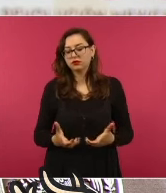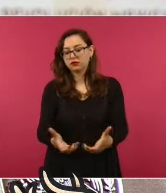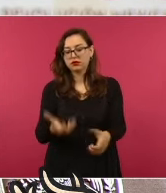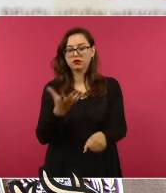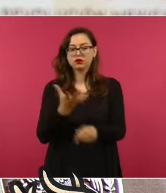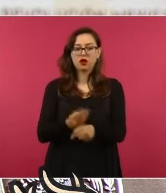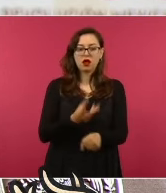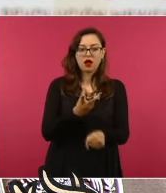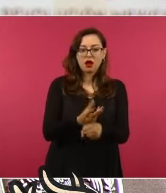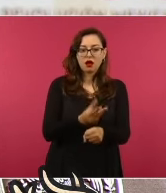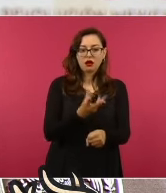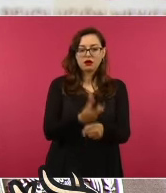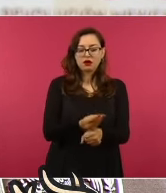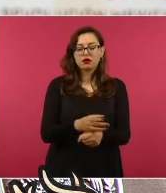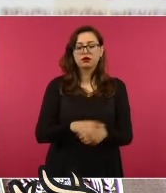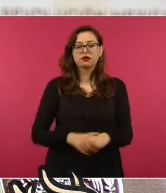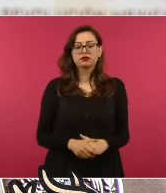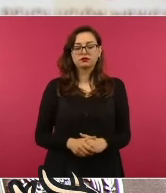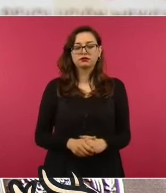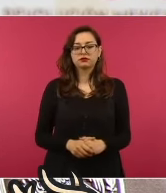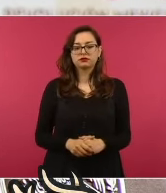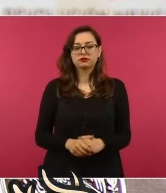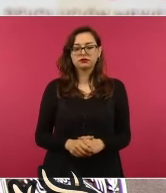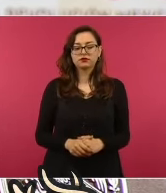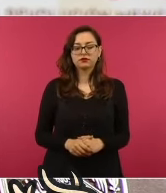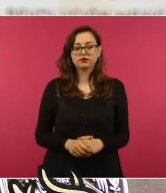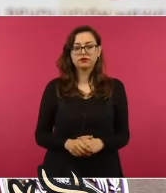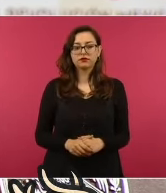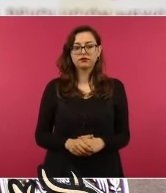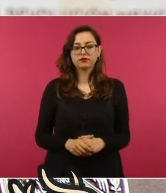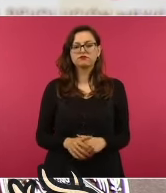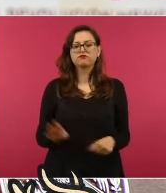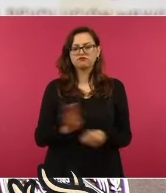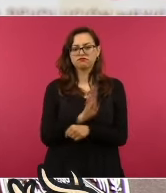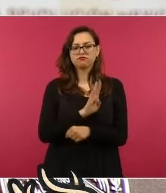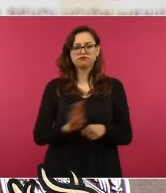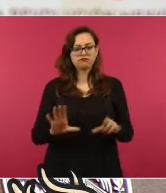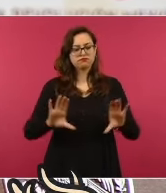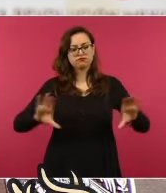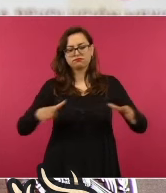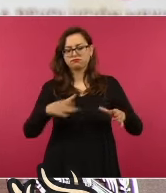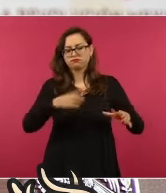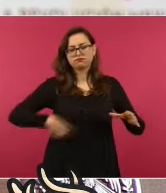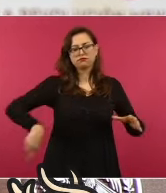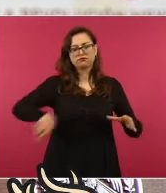beneficio de la comunidad,